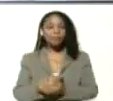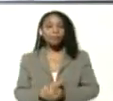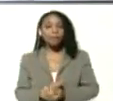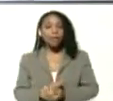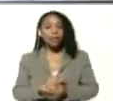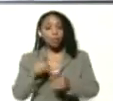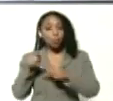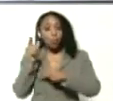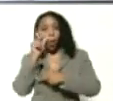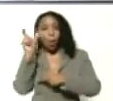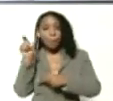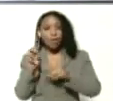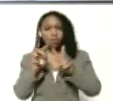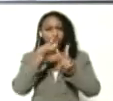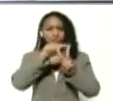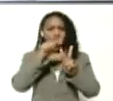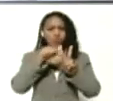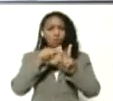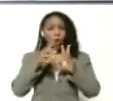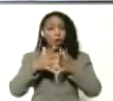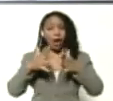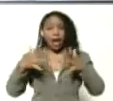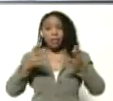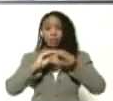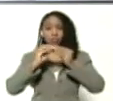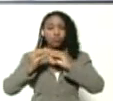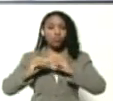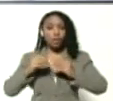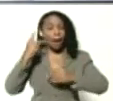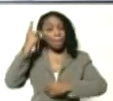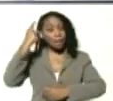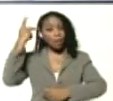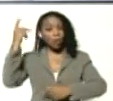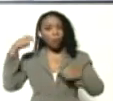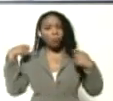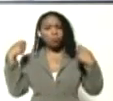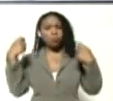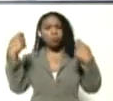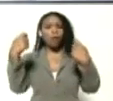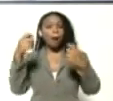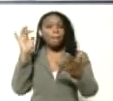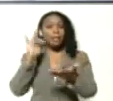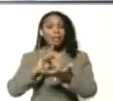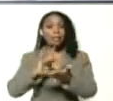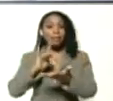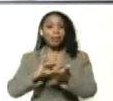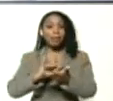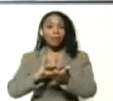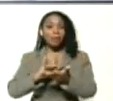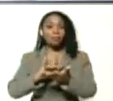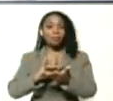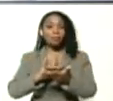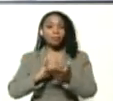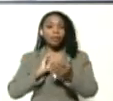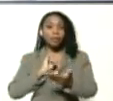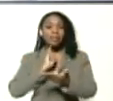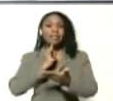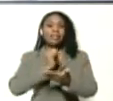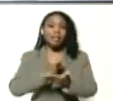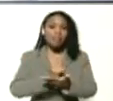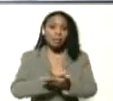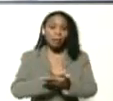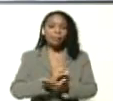Martí. Dos grandes creadores de la pedagogía popular participativa, de iniciativa,